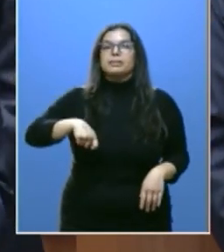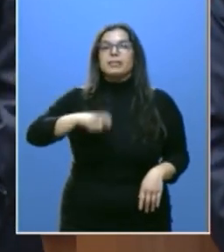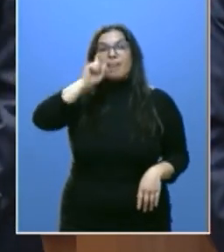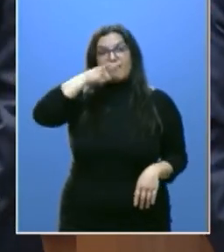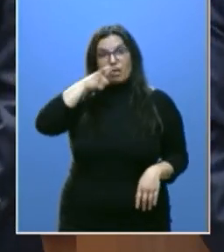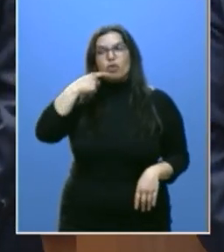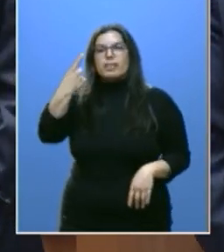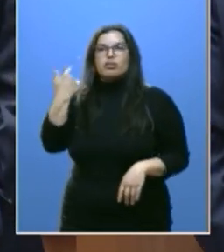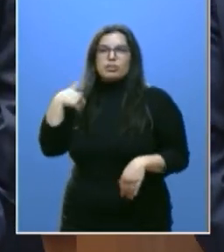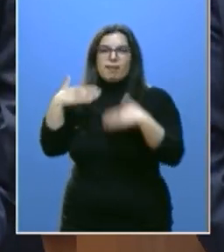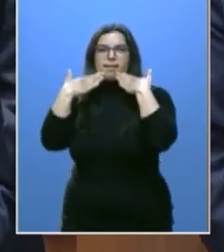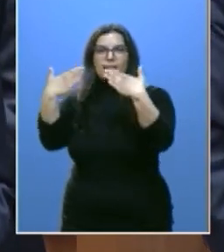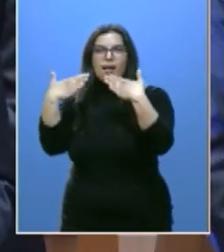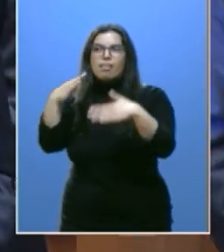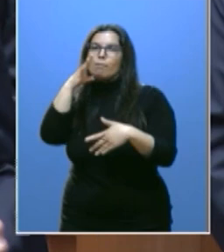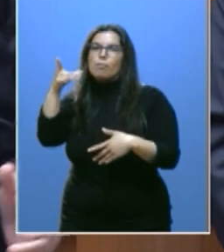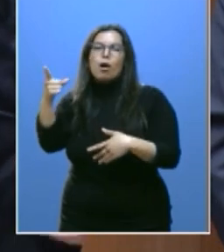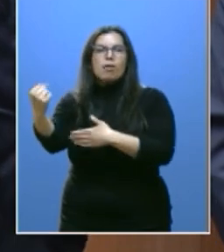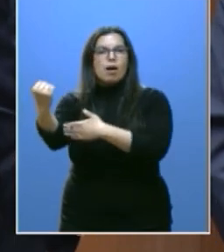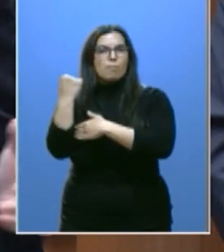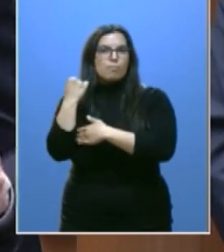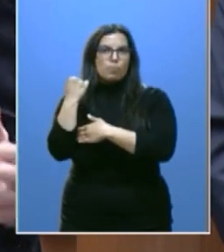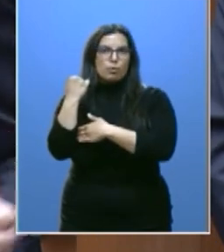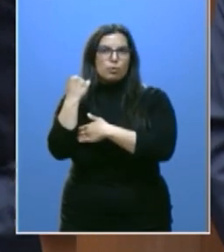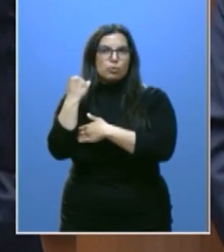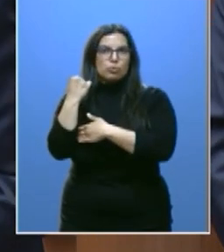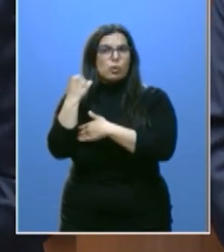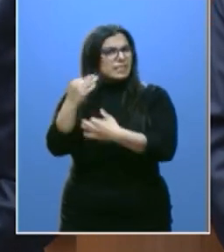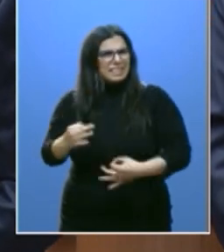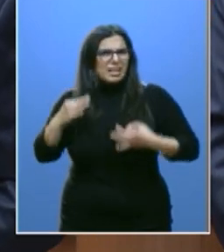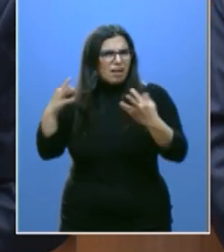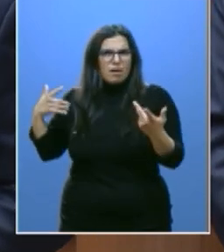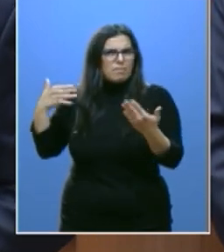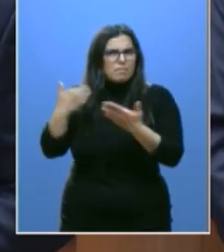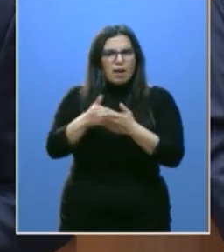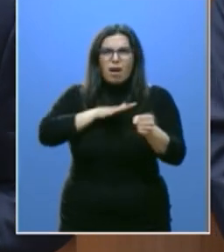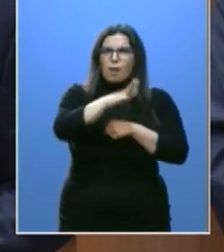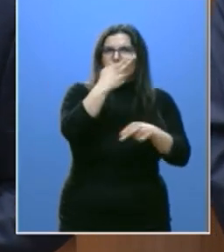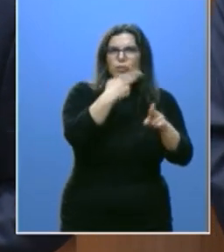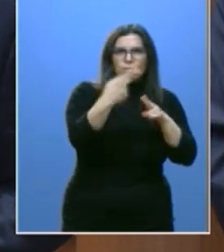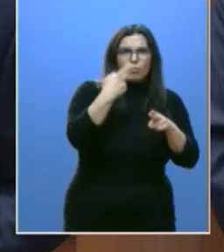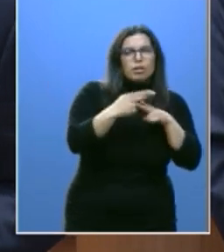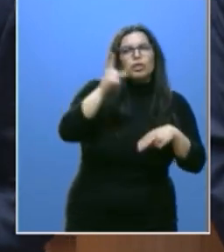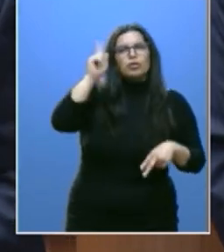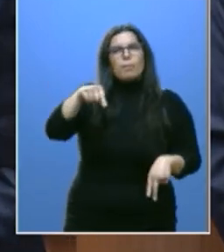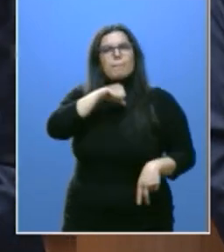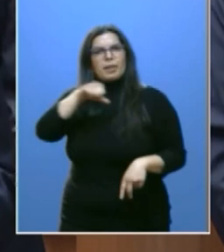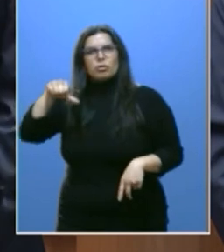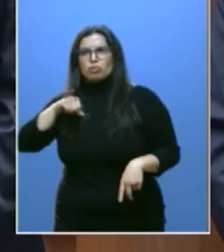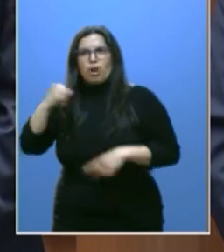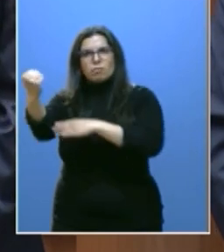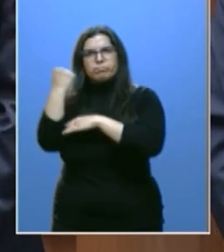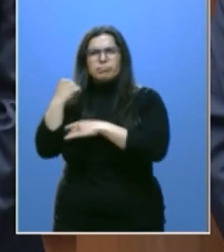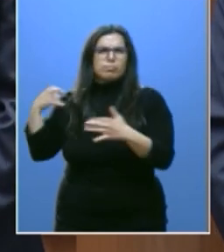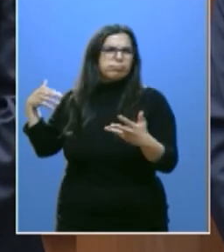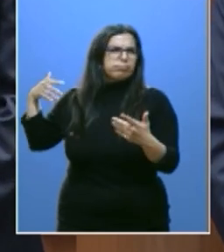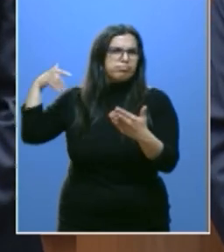mi agradecimiento por su respaldo, que siempre lo he tenido en lo político y en lo personal desde